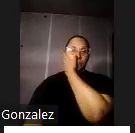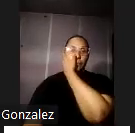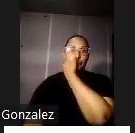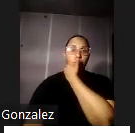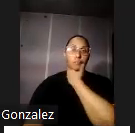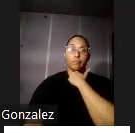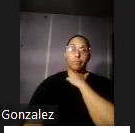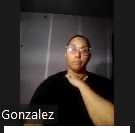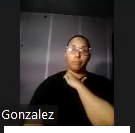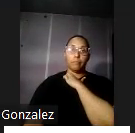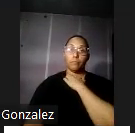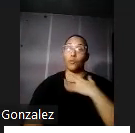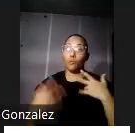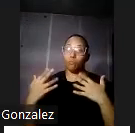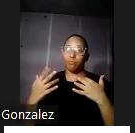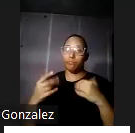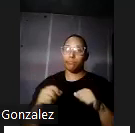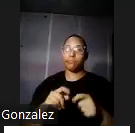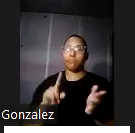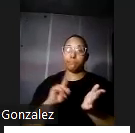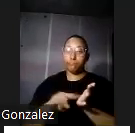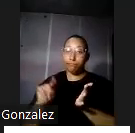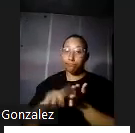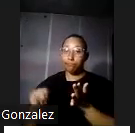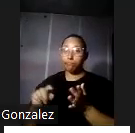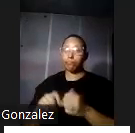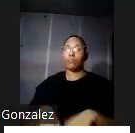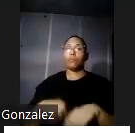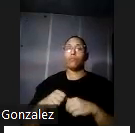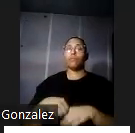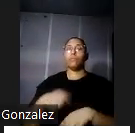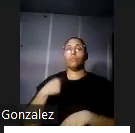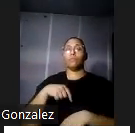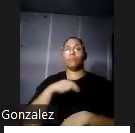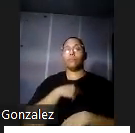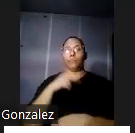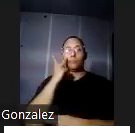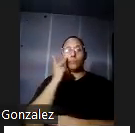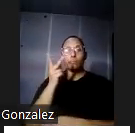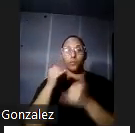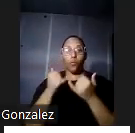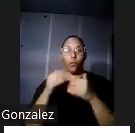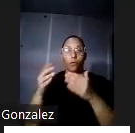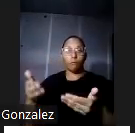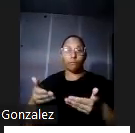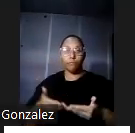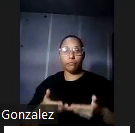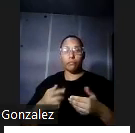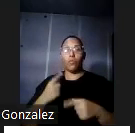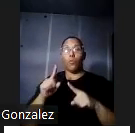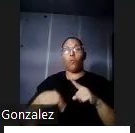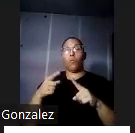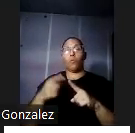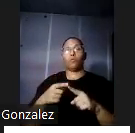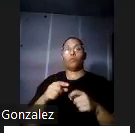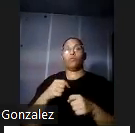ver si se mueve ahora ok lo que vamos a ver ahora para hacer una introducción cuando yo trabajé esta investigación